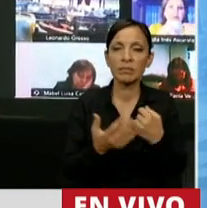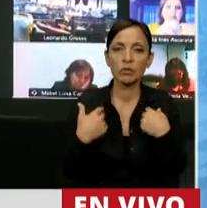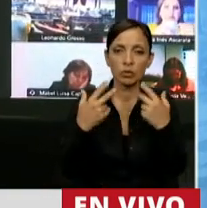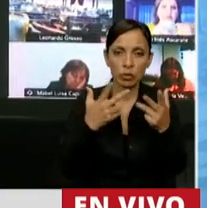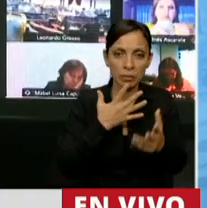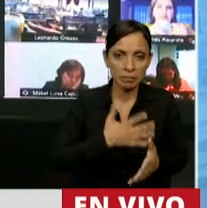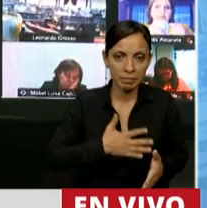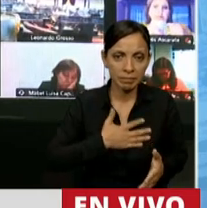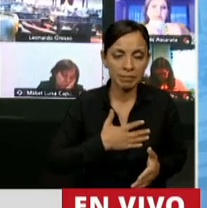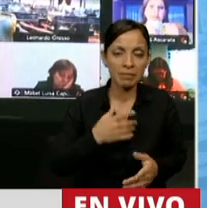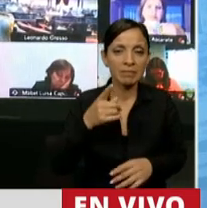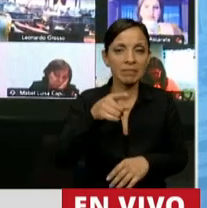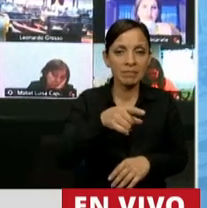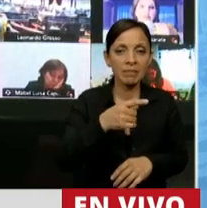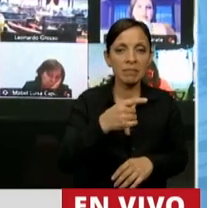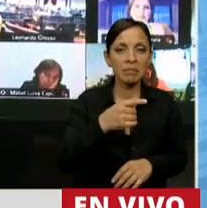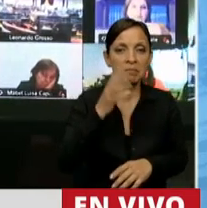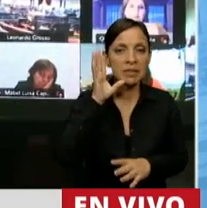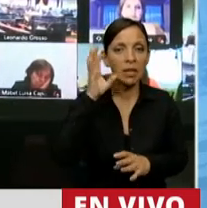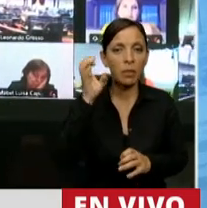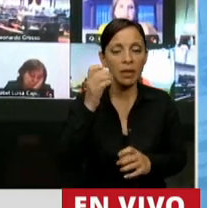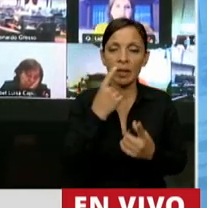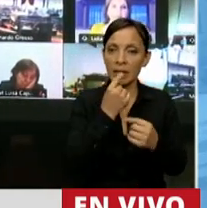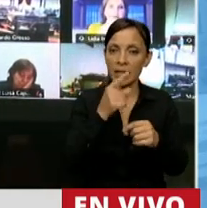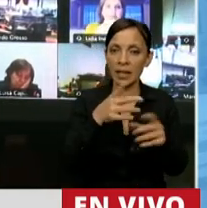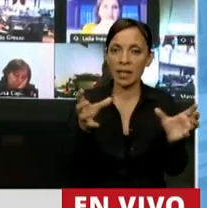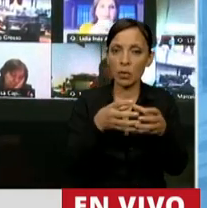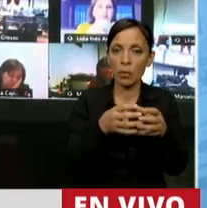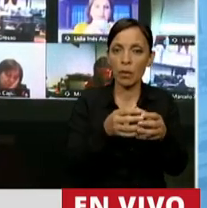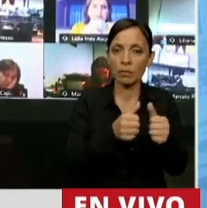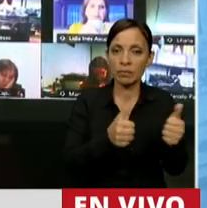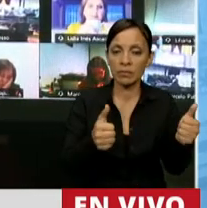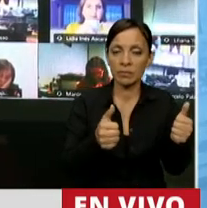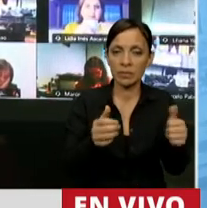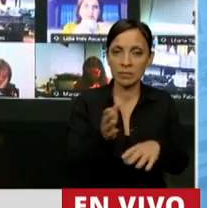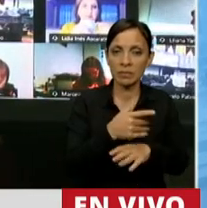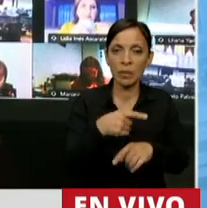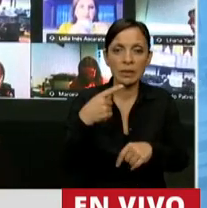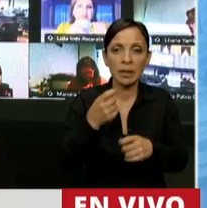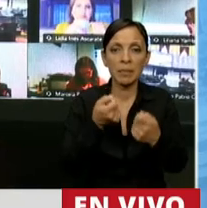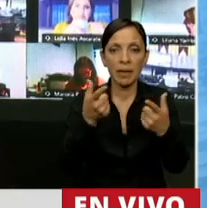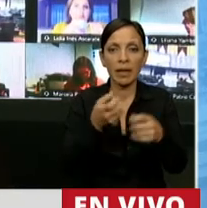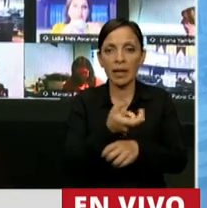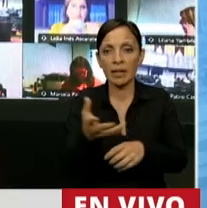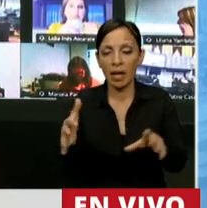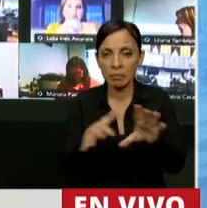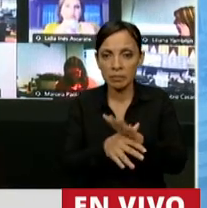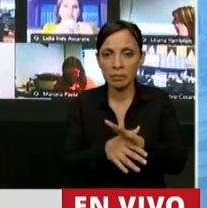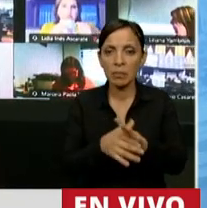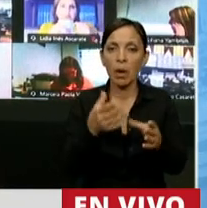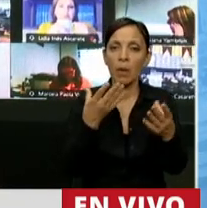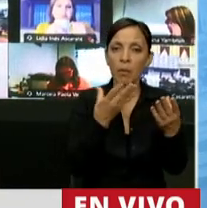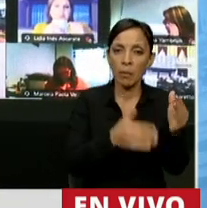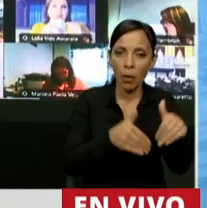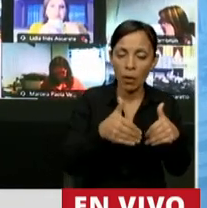izquierda recuerde y critique alguna vez al frente de todos, porque la verdad que dan cuorum siempre, votan casi todo con ellos, pero bueno,